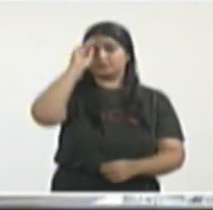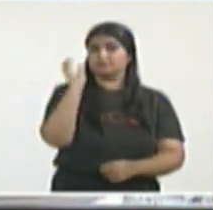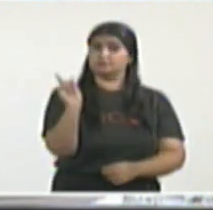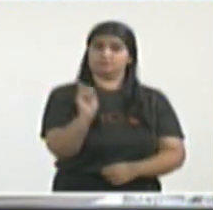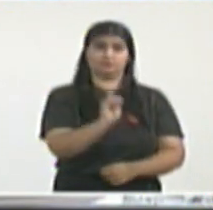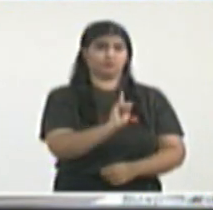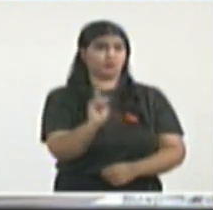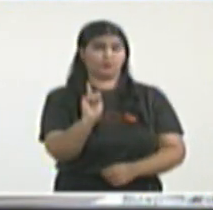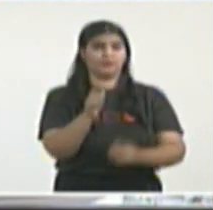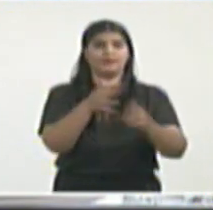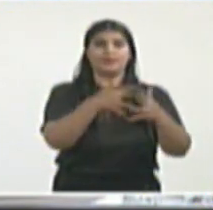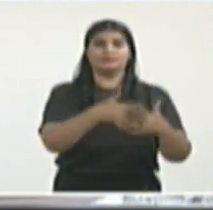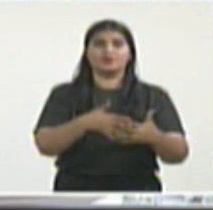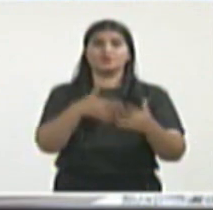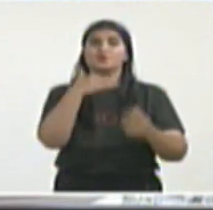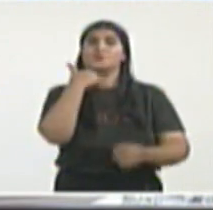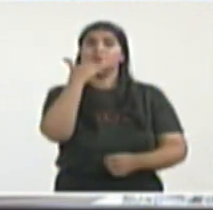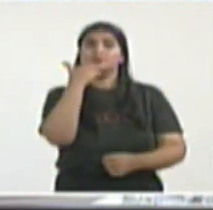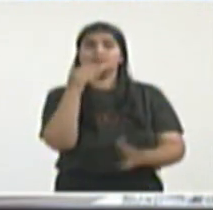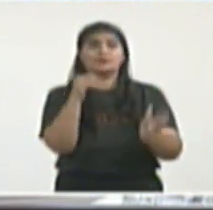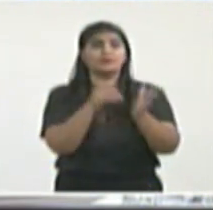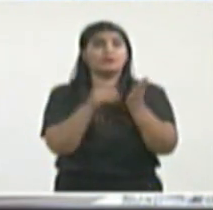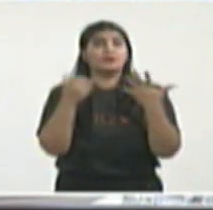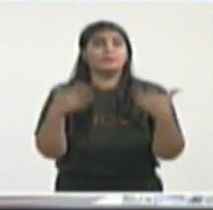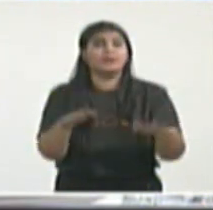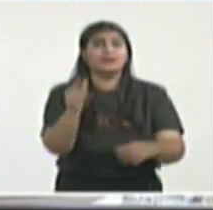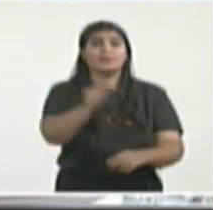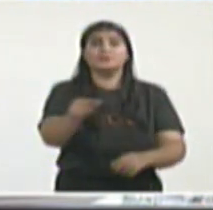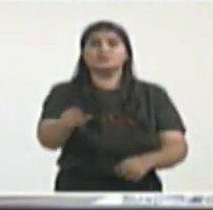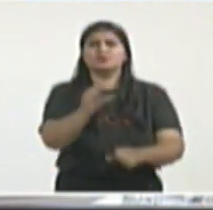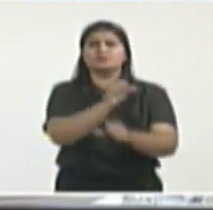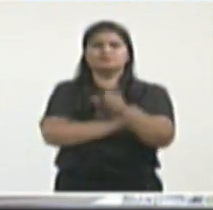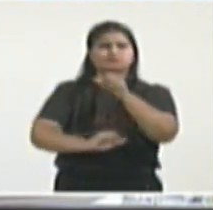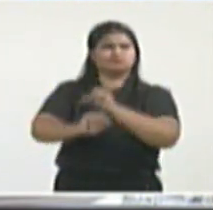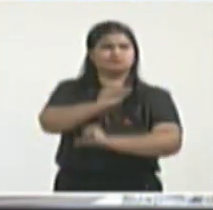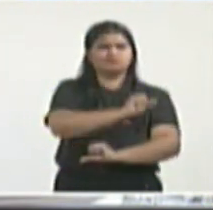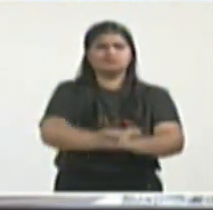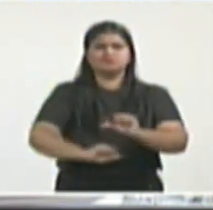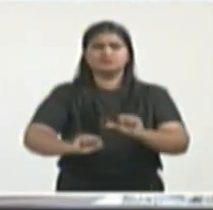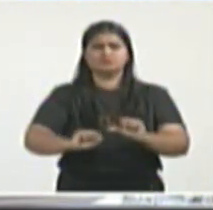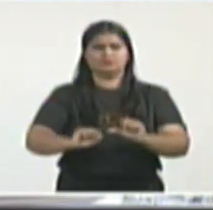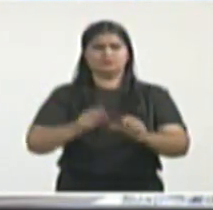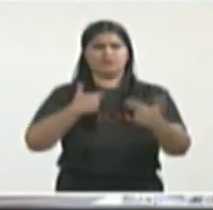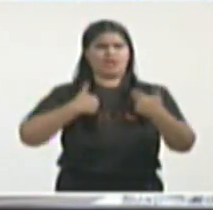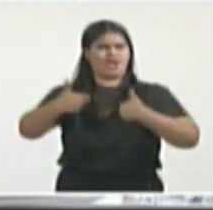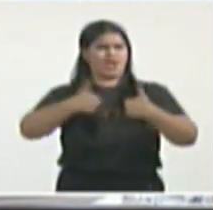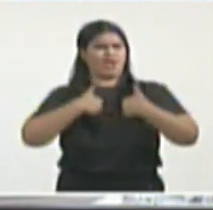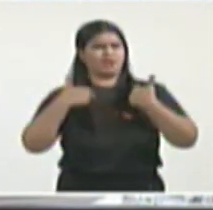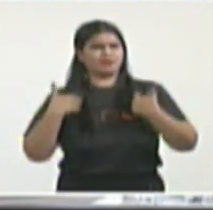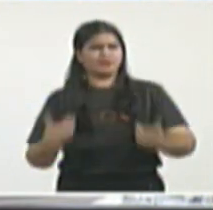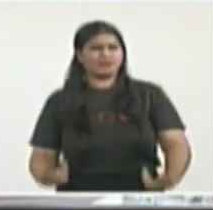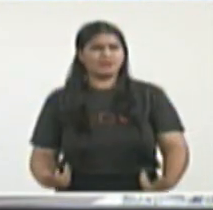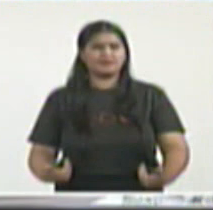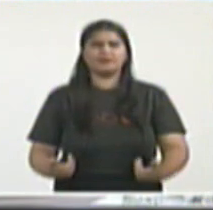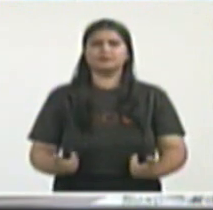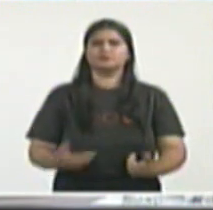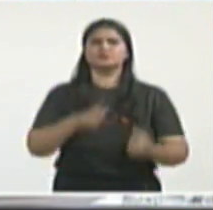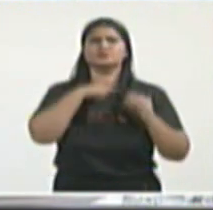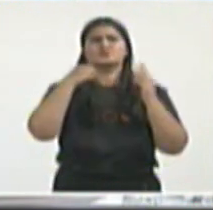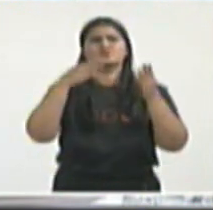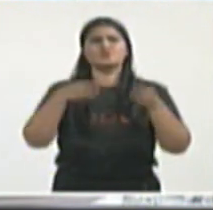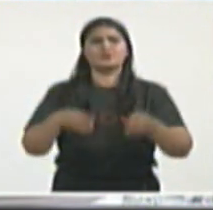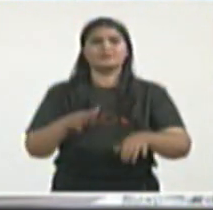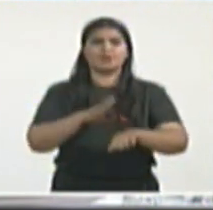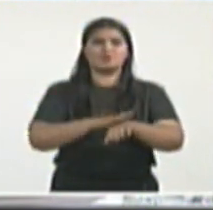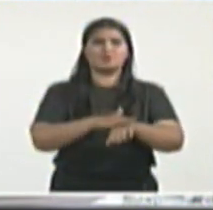los últimos tiempos bajo represión policial, y podría dejar de exportar esos medios tremendos de represión